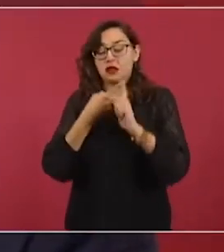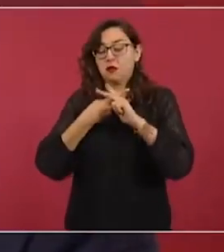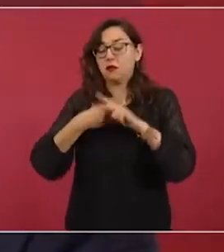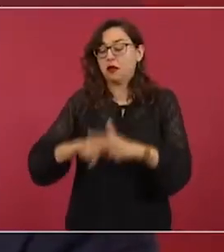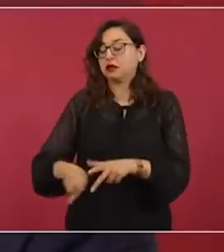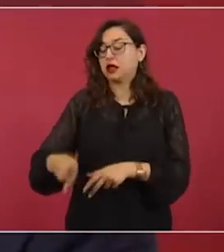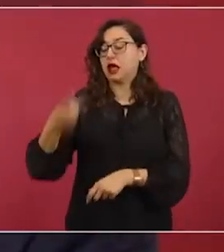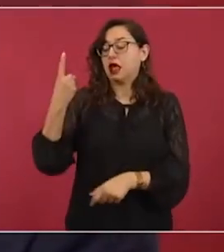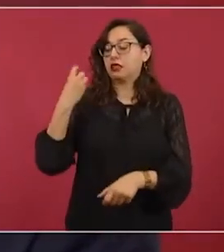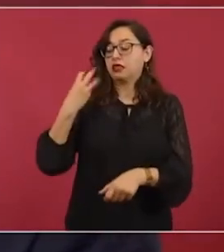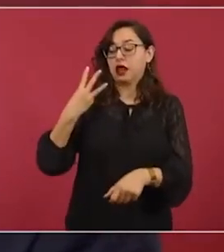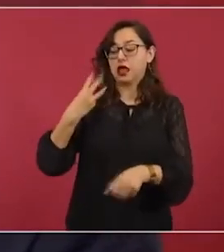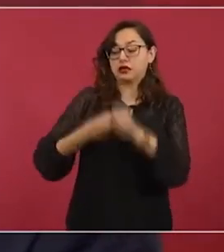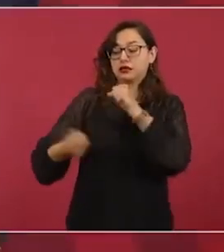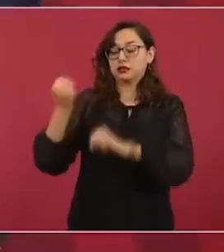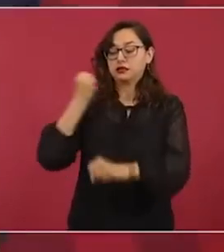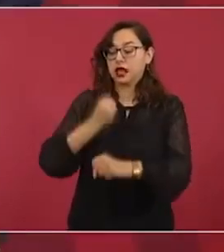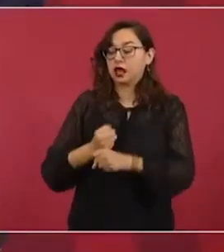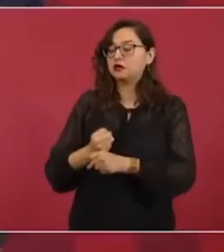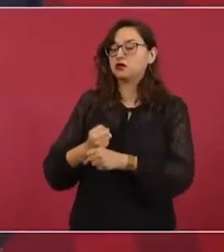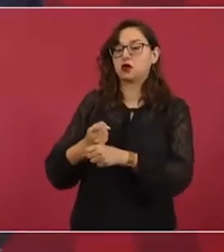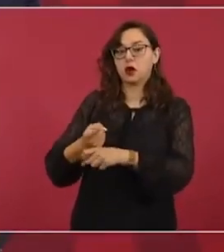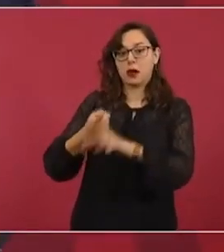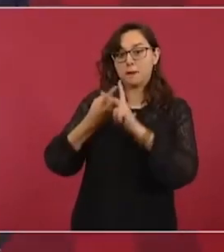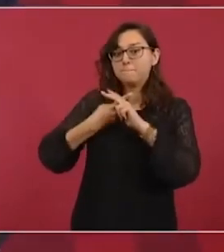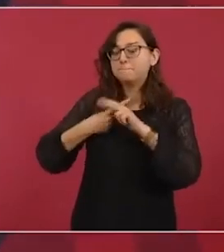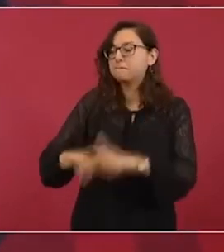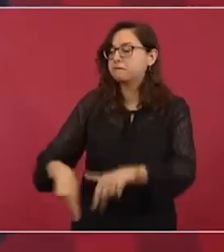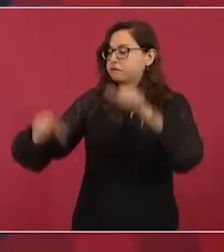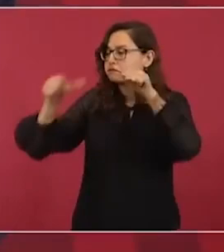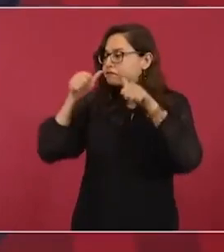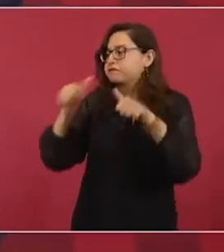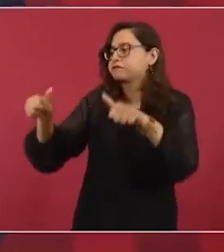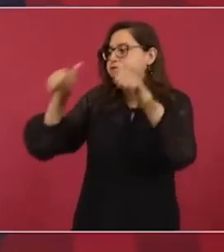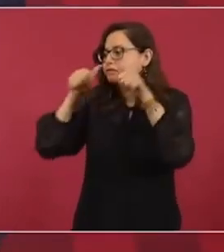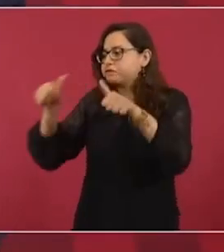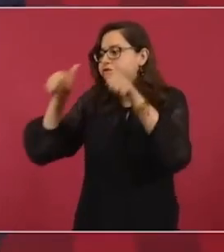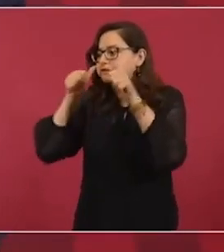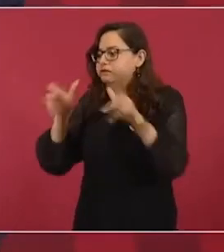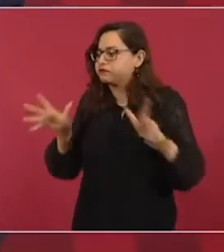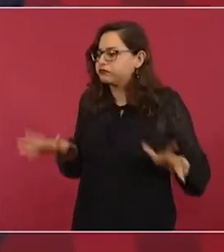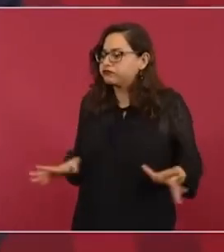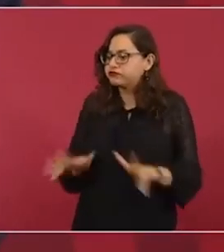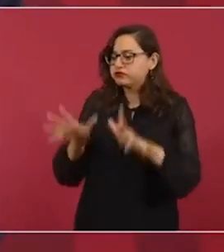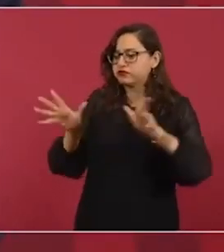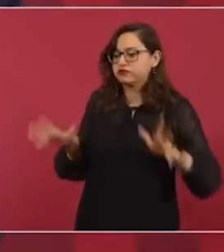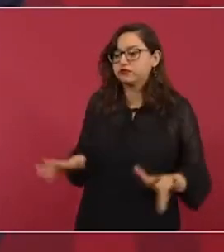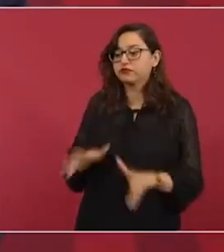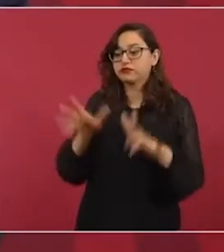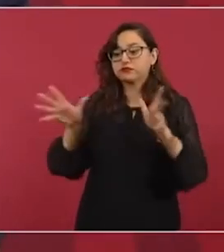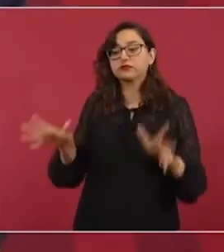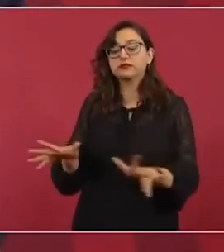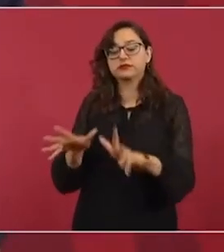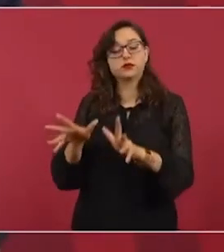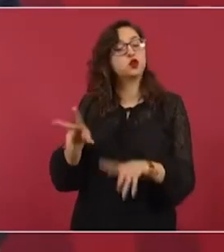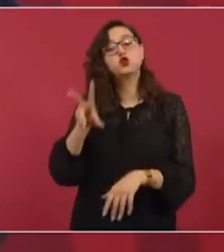y eso lleva tiempo para que